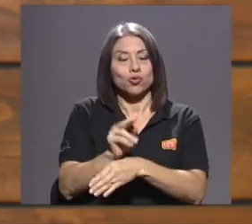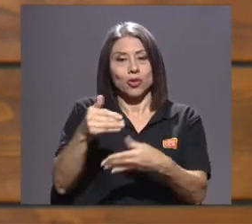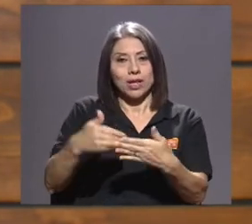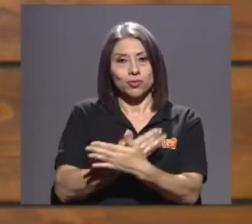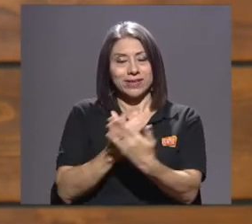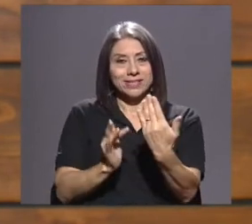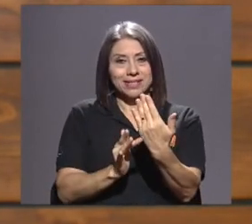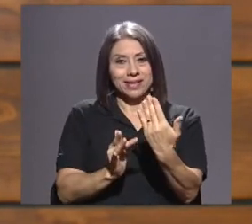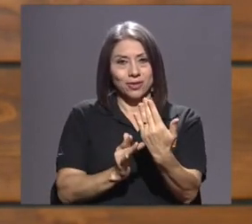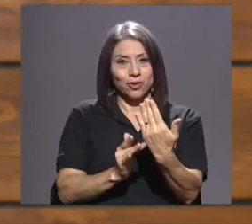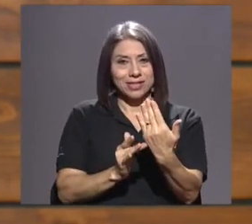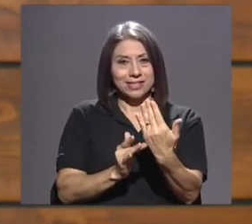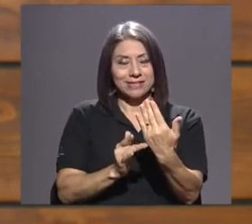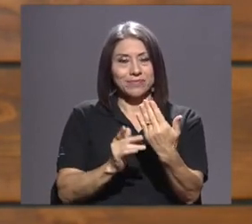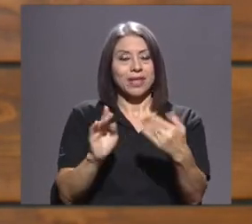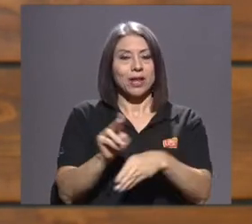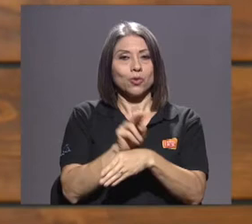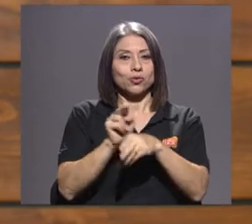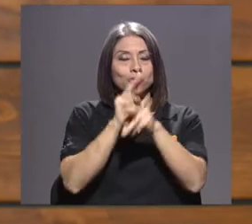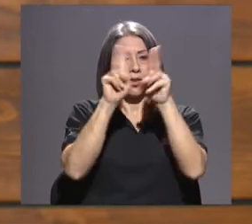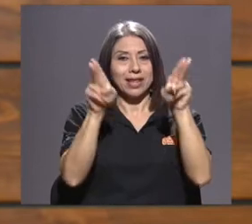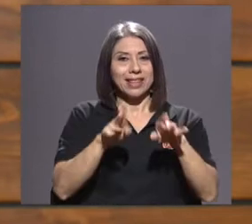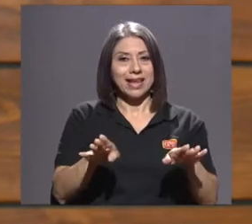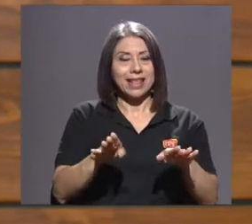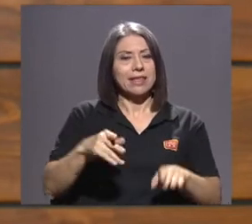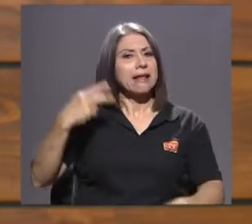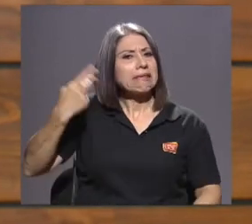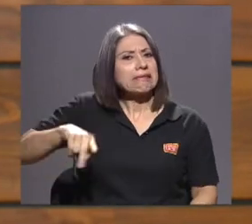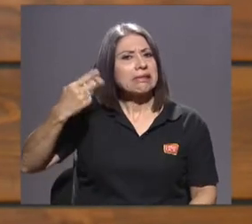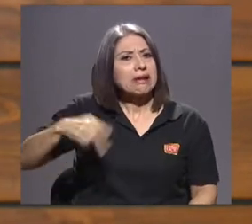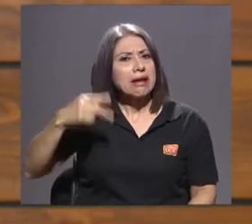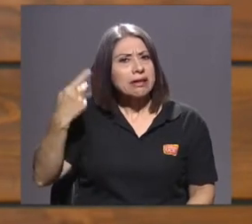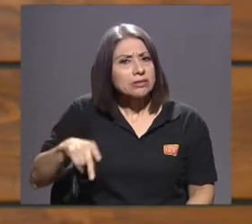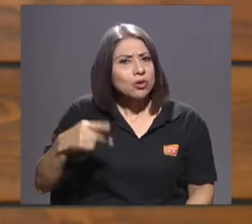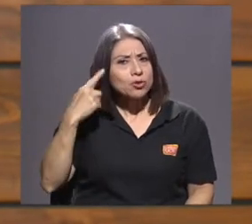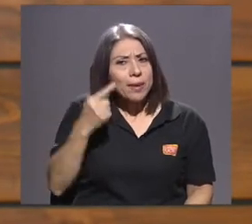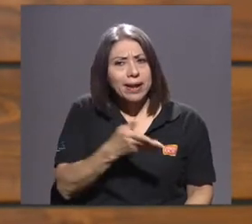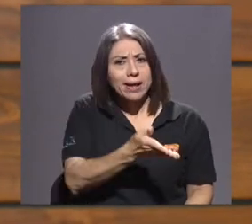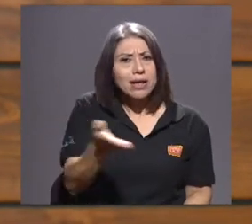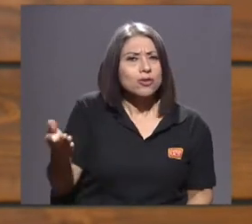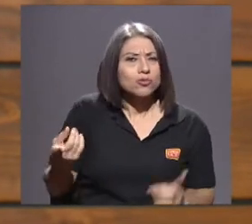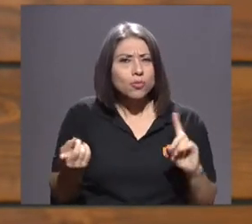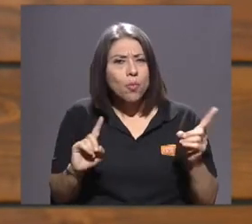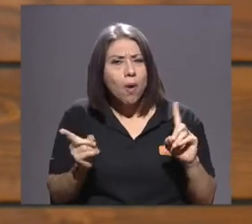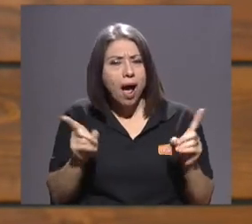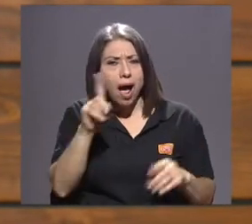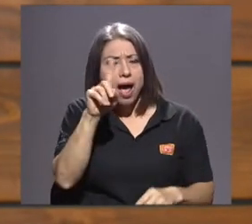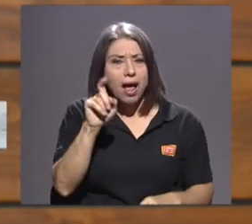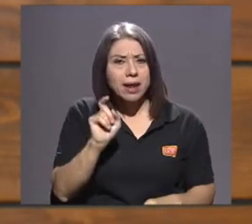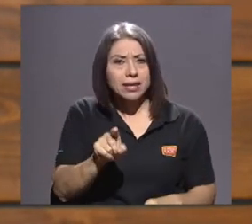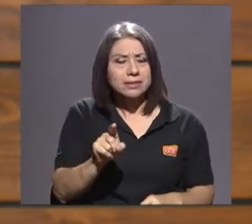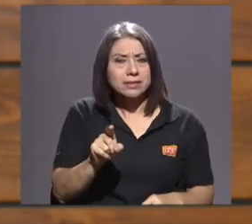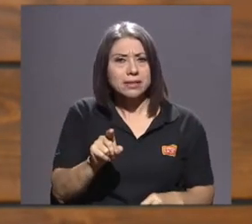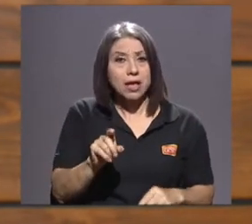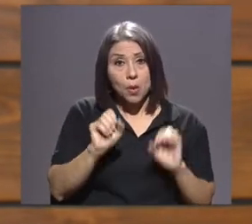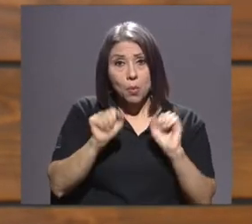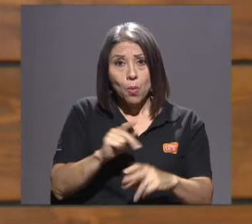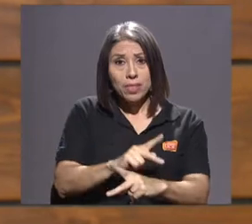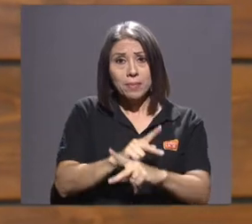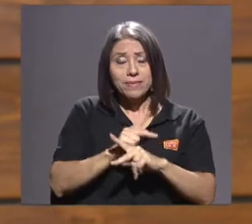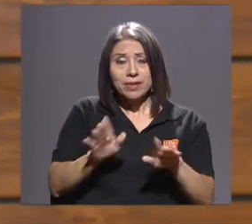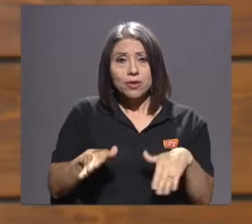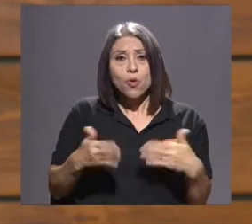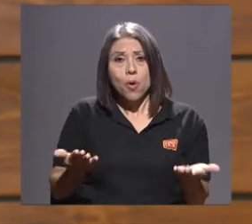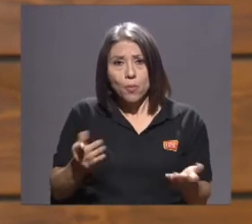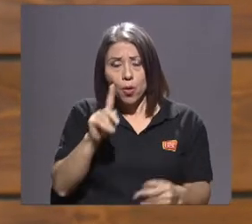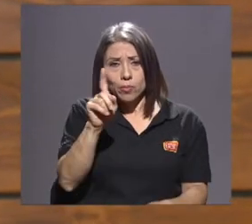nuevas tecnologías y del Internet. ¿Cuáles son los riesgos que se presentan para los y las niñas de nuestro país y cómo podemos prevenirlos?